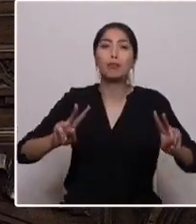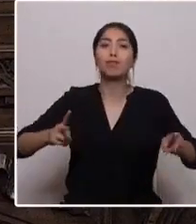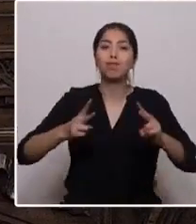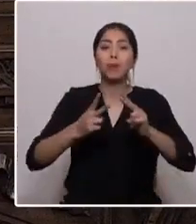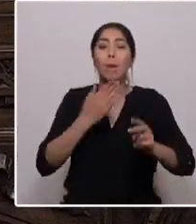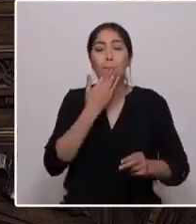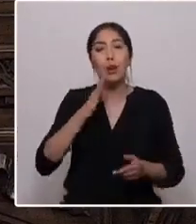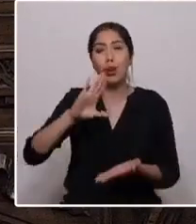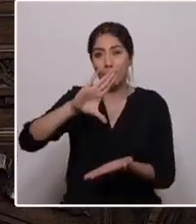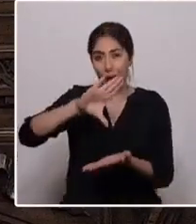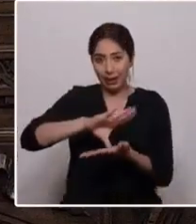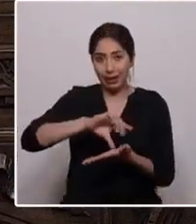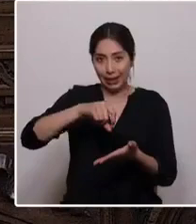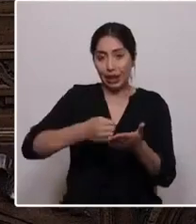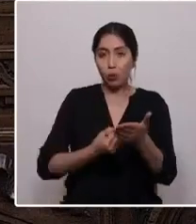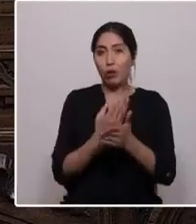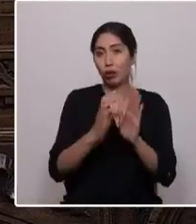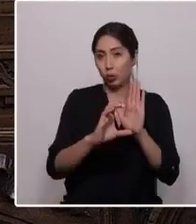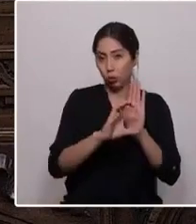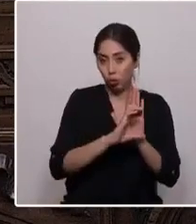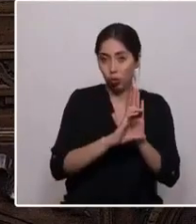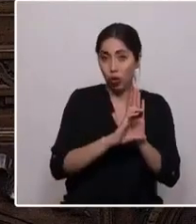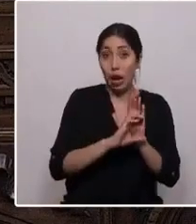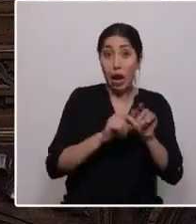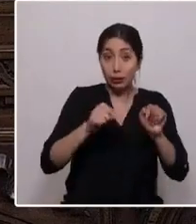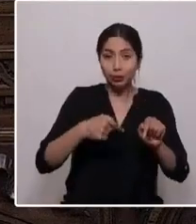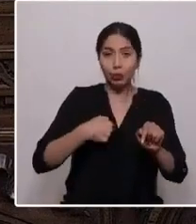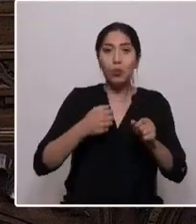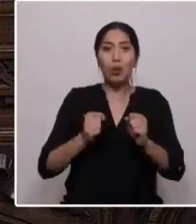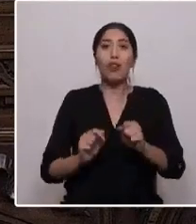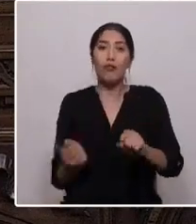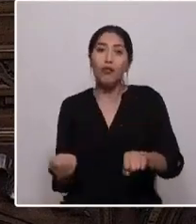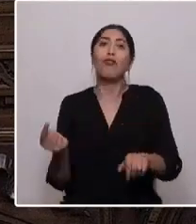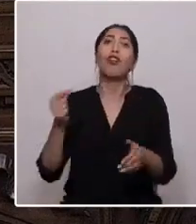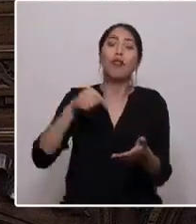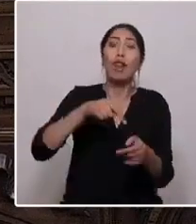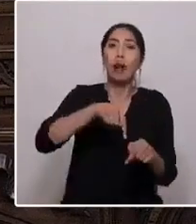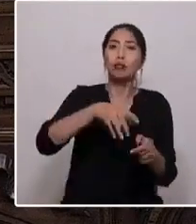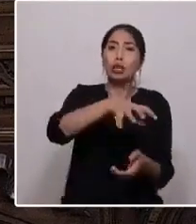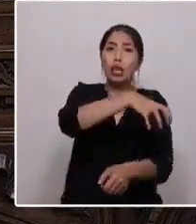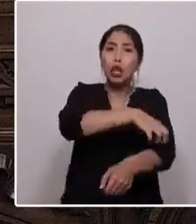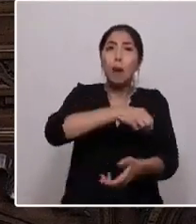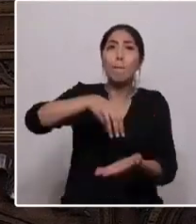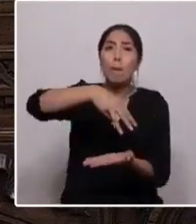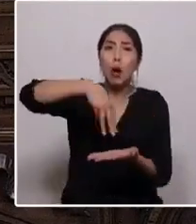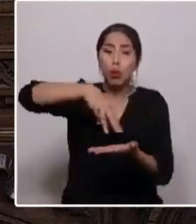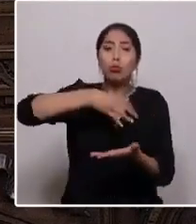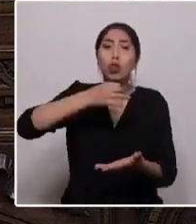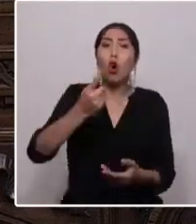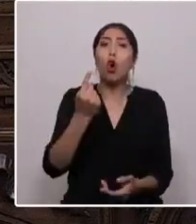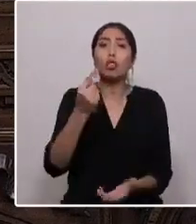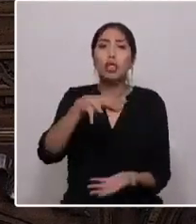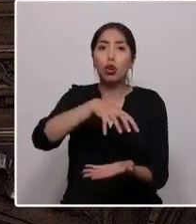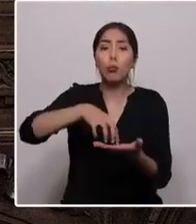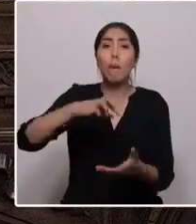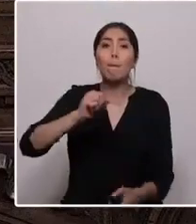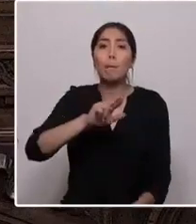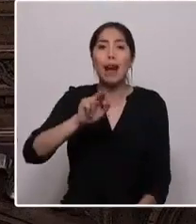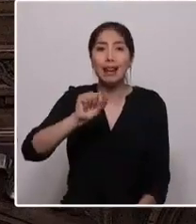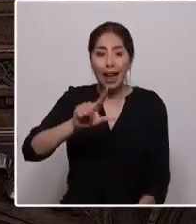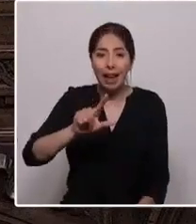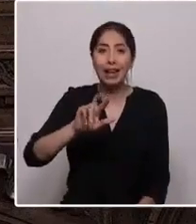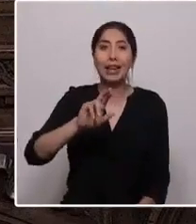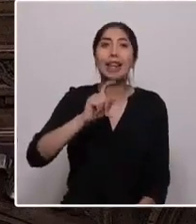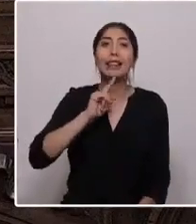de esta nueva constitución. Solo así podré volver a mi región del Maule y permítanme nombrar a las once comunas de mi distrito, Parral, Retiro,